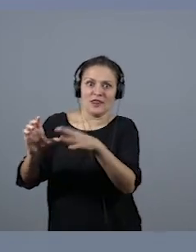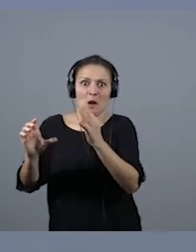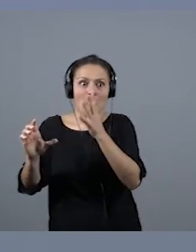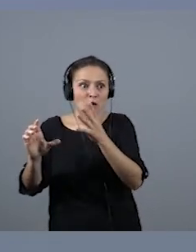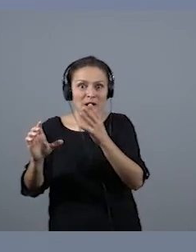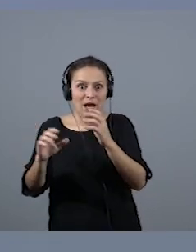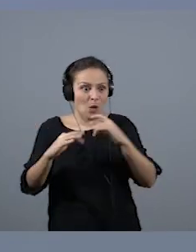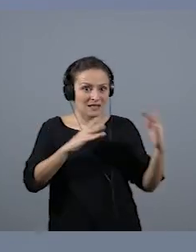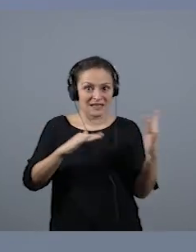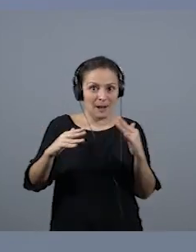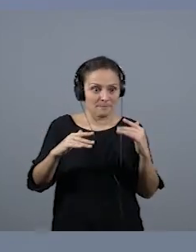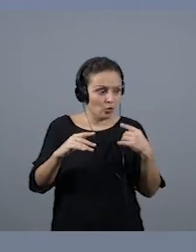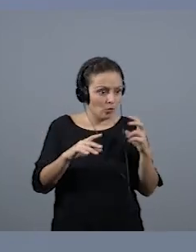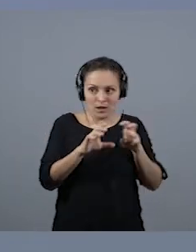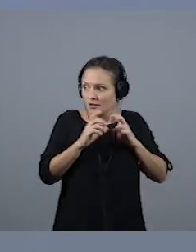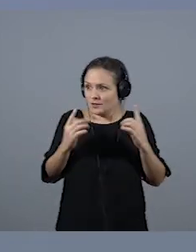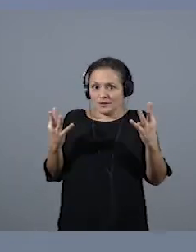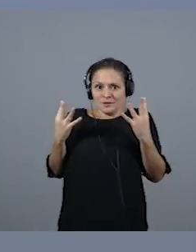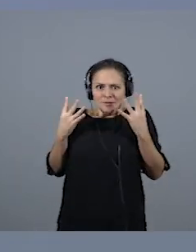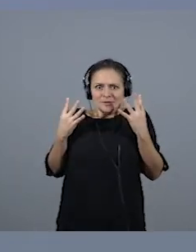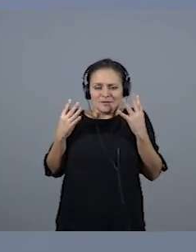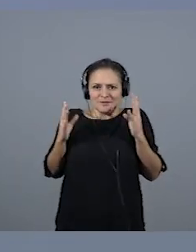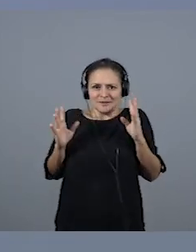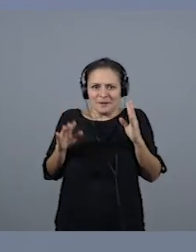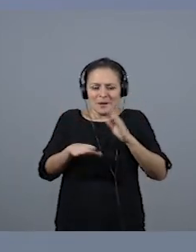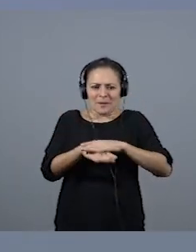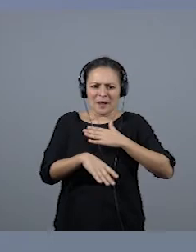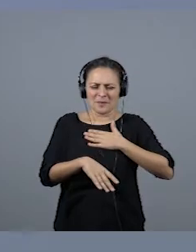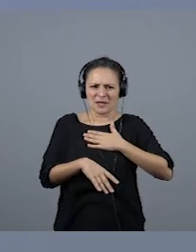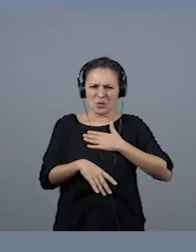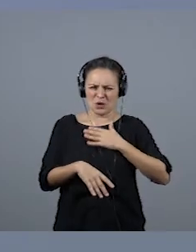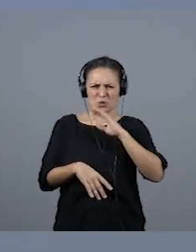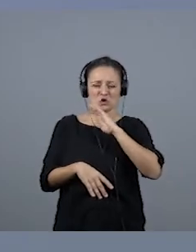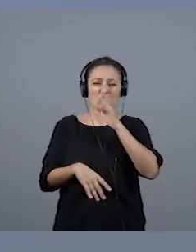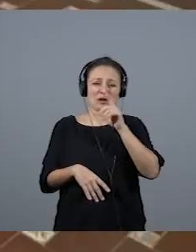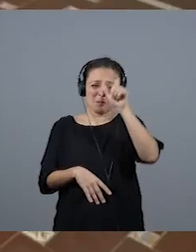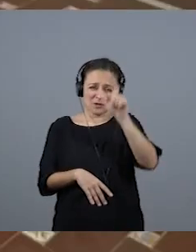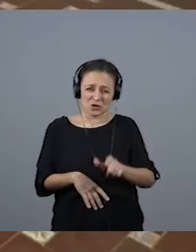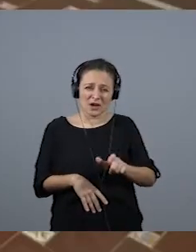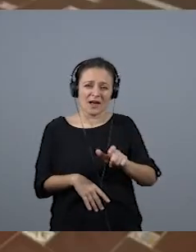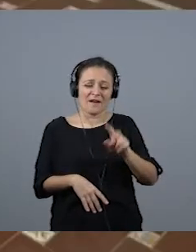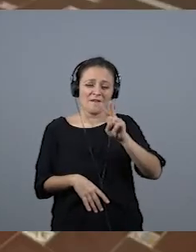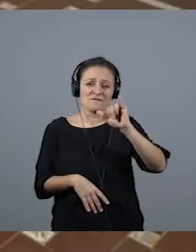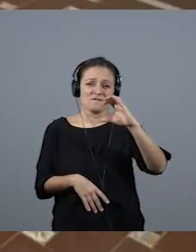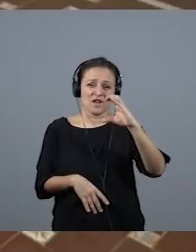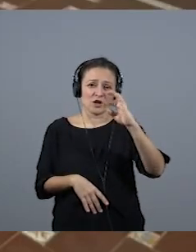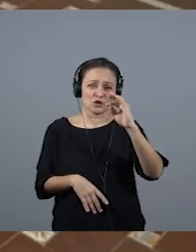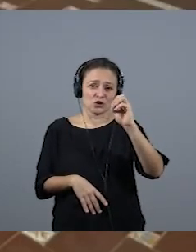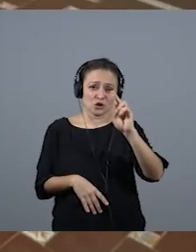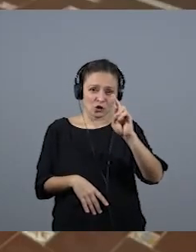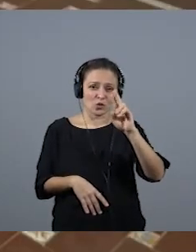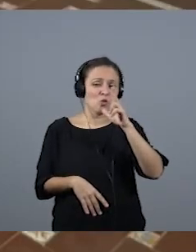donde estaba el equipo jugando y para mí fue muy curioso porque Víctor Hugo Morales, que es el relator de América, por excelencia,